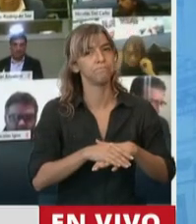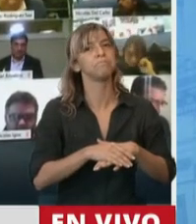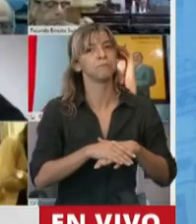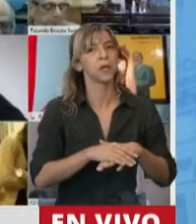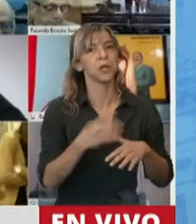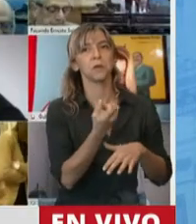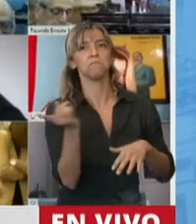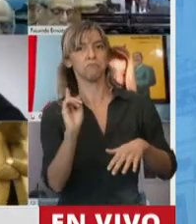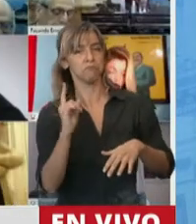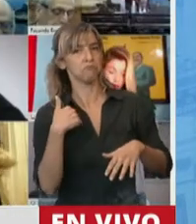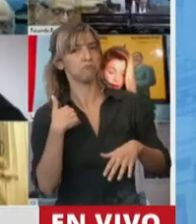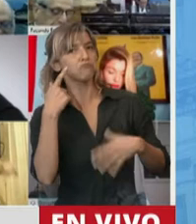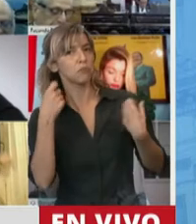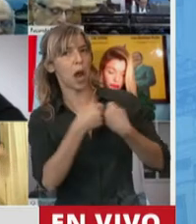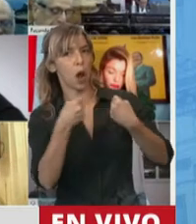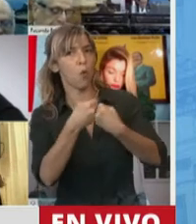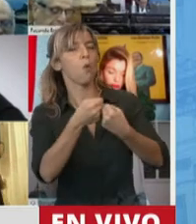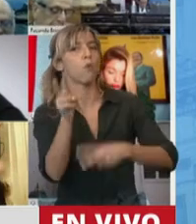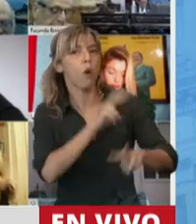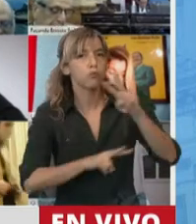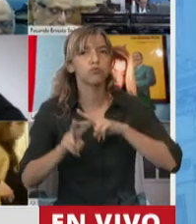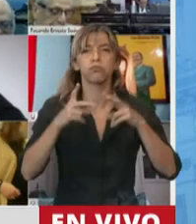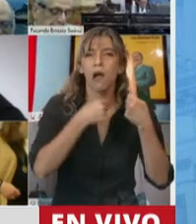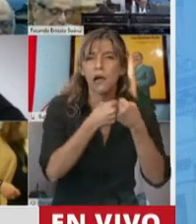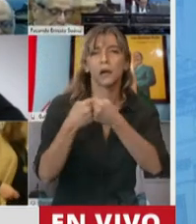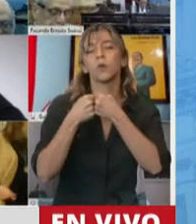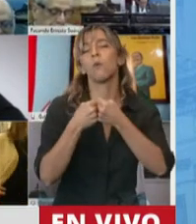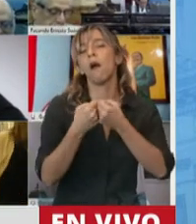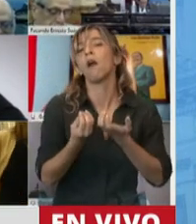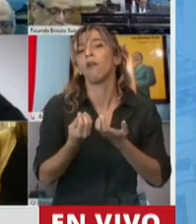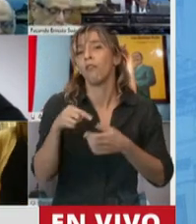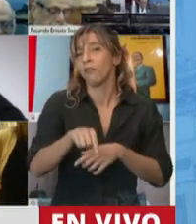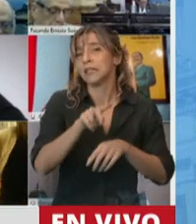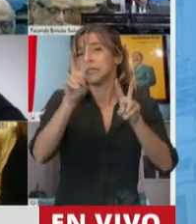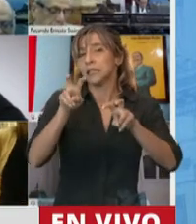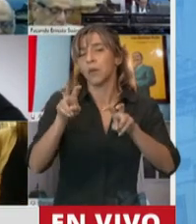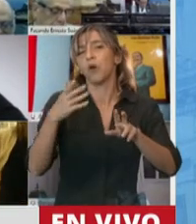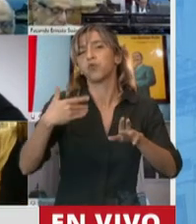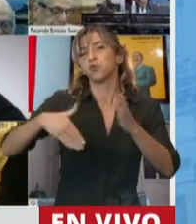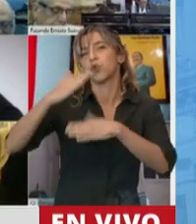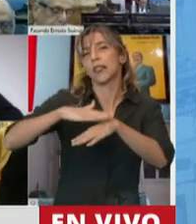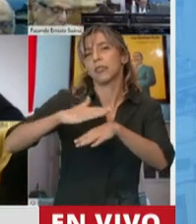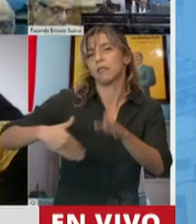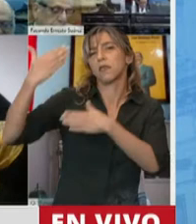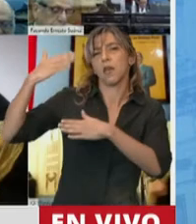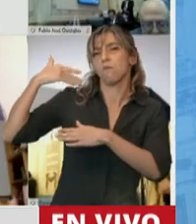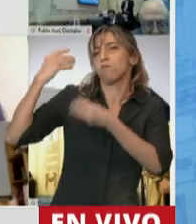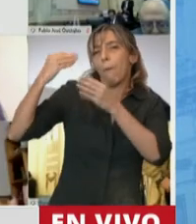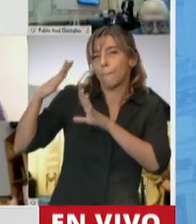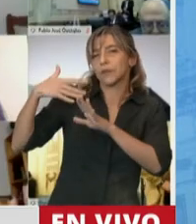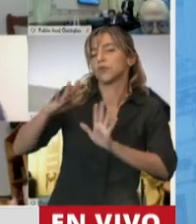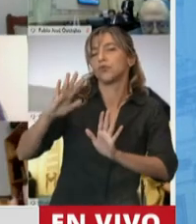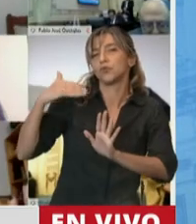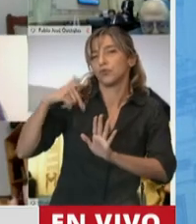necesario para abordar un tema que claramente hace mucho tiempo que viene sucediendo en nuestro país y que hace mucho tiempo